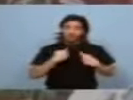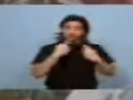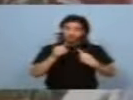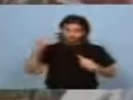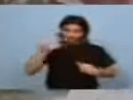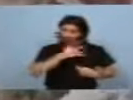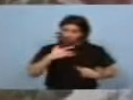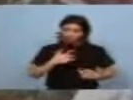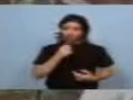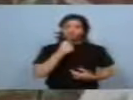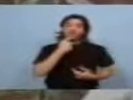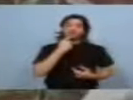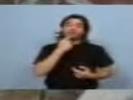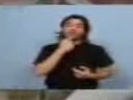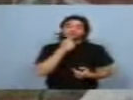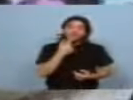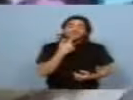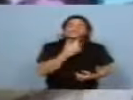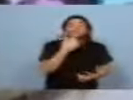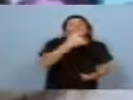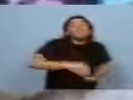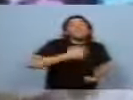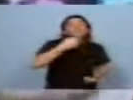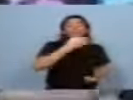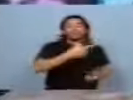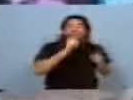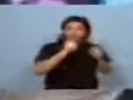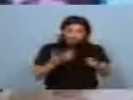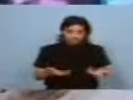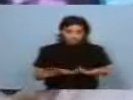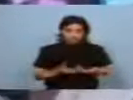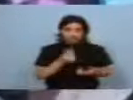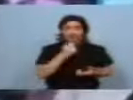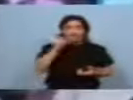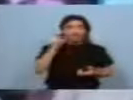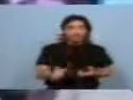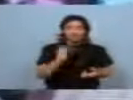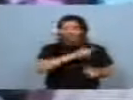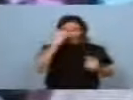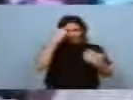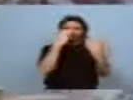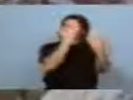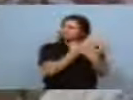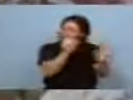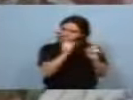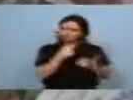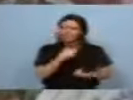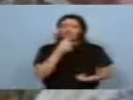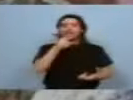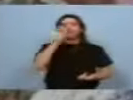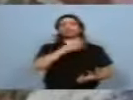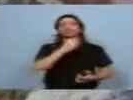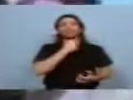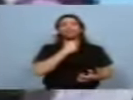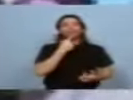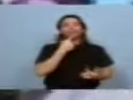la señora. Sí, bien dicho. Claro, bien dicho. Eso, porque la gente lo que no quiere es lo confrontativo. La gente lo que no quiere